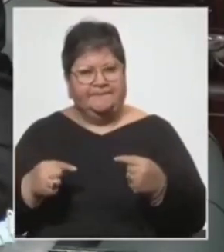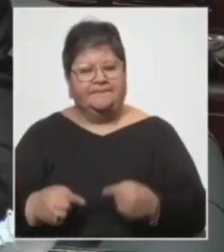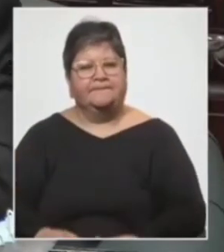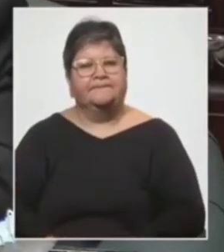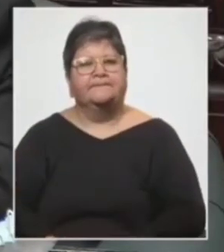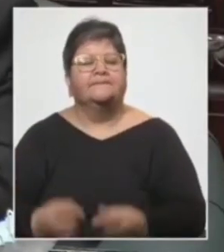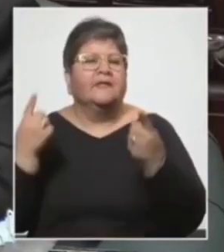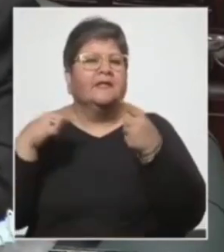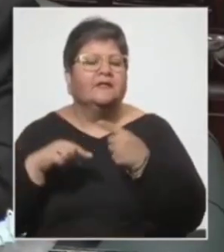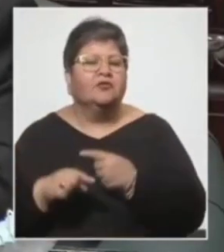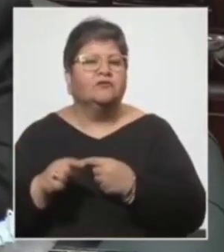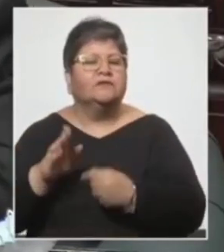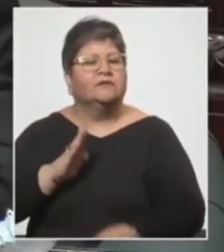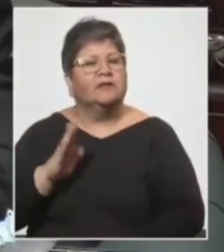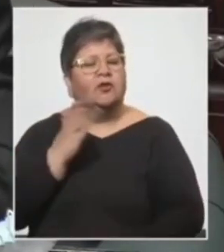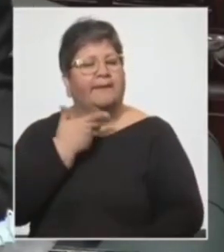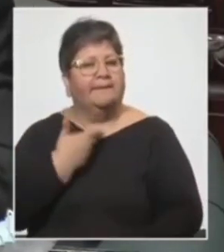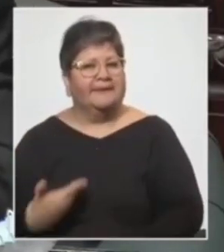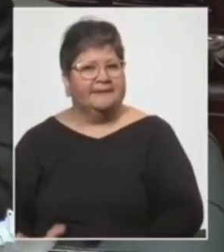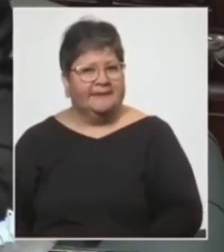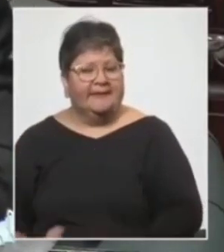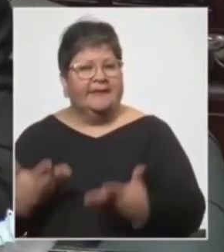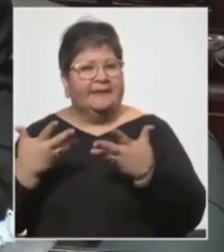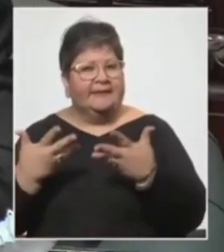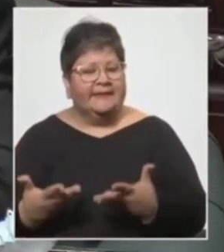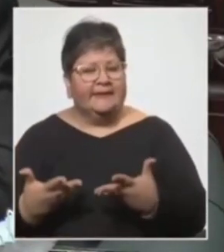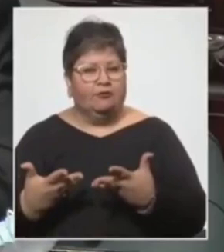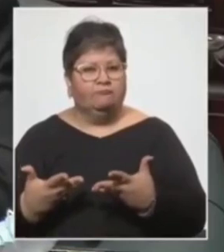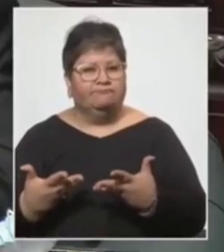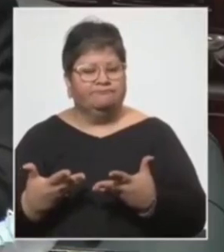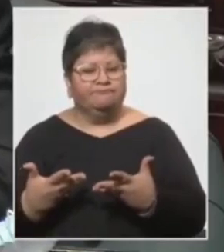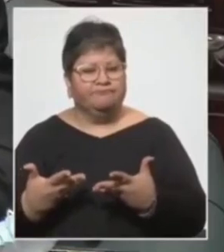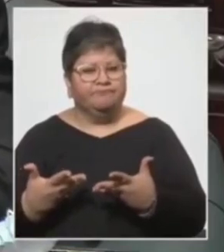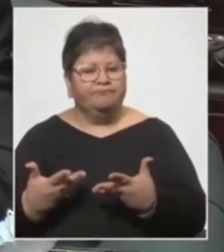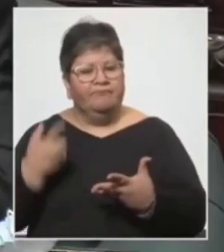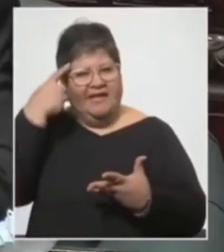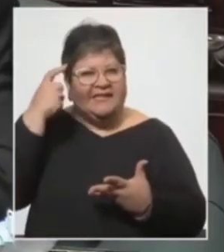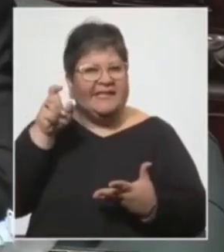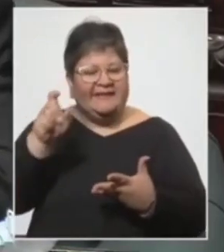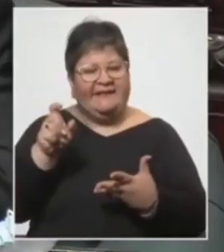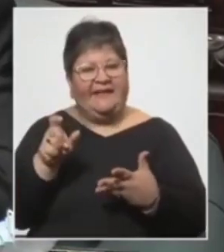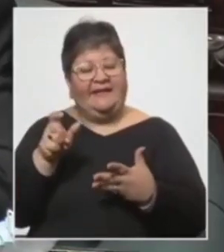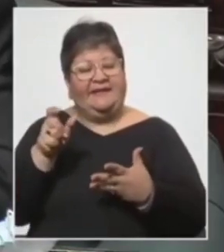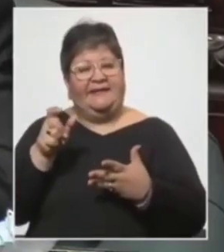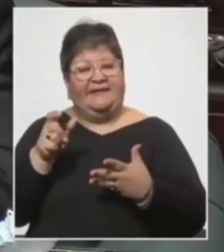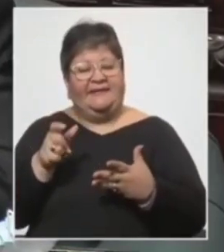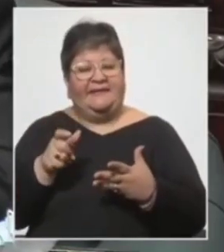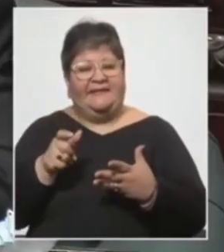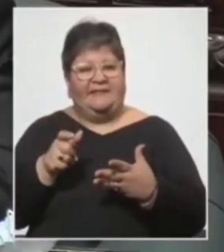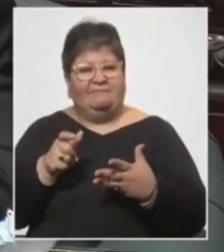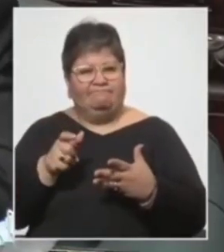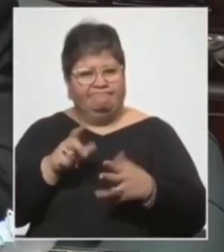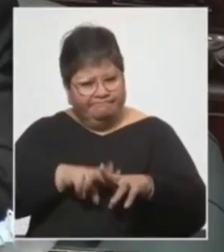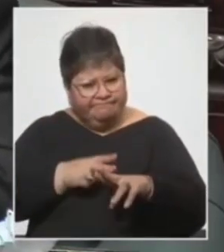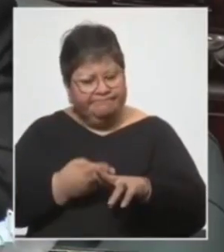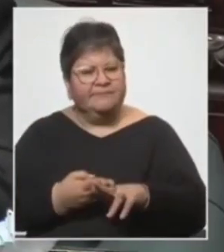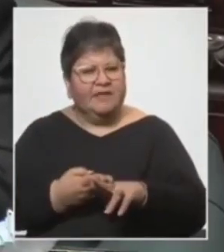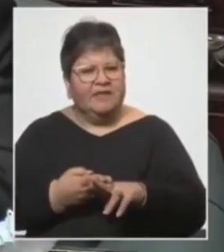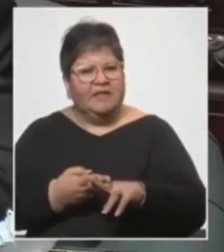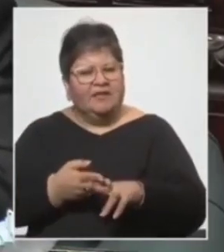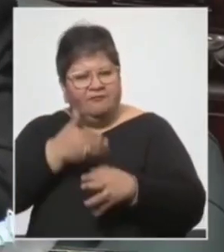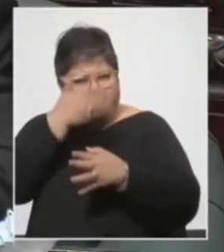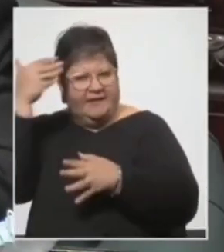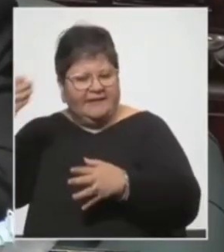presidenta quiero enfatizar la idea de que a nivel de frente amplio todos somos conscientes de la situación